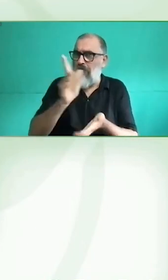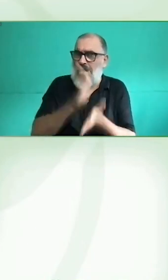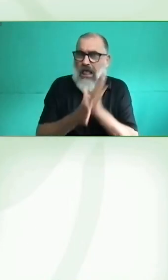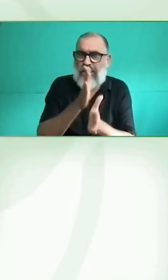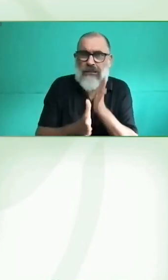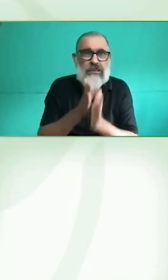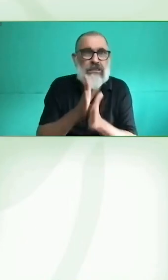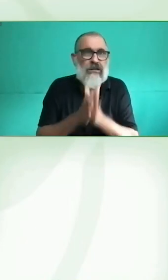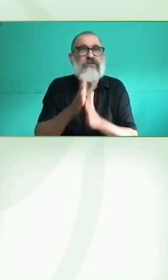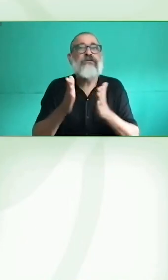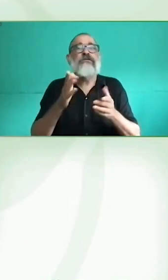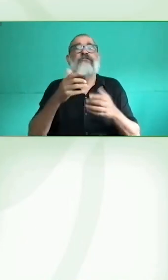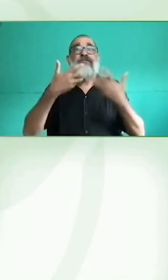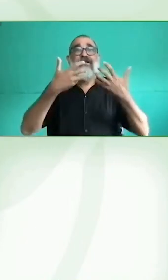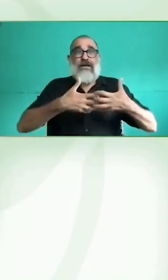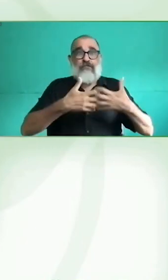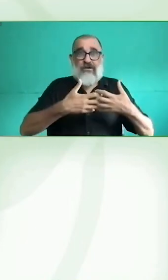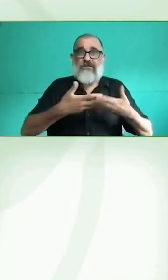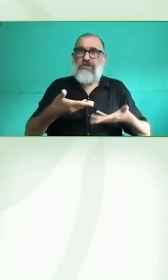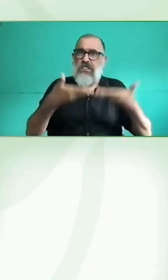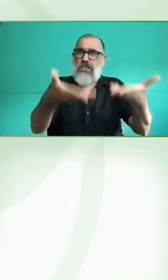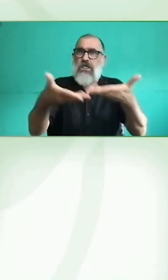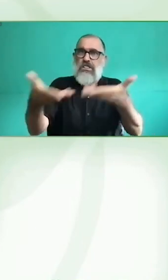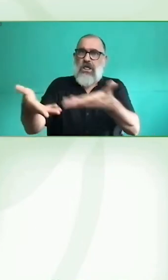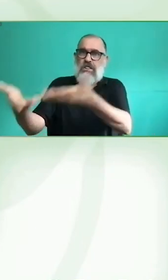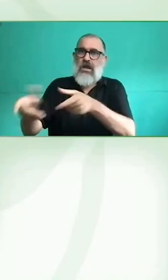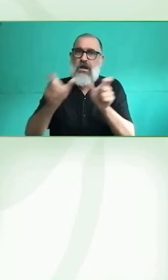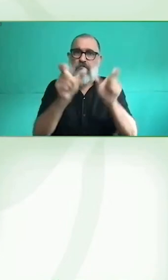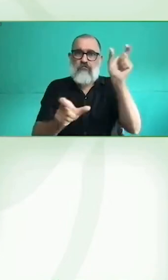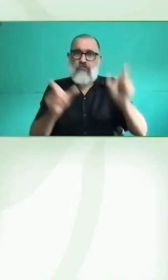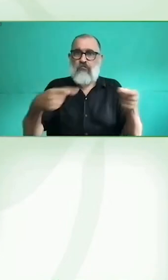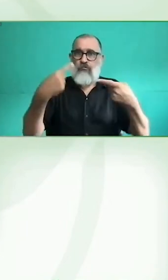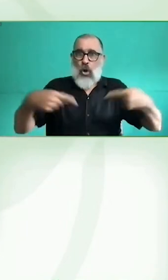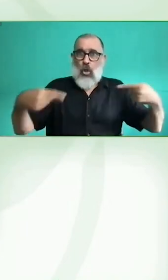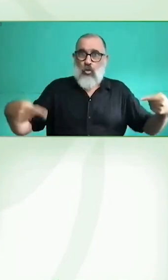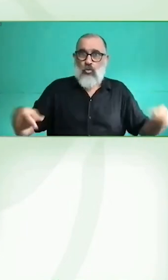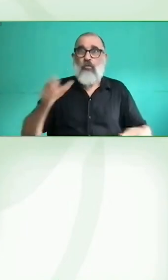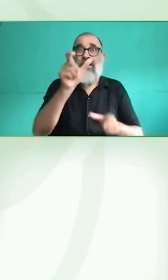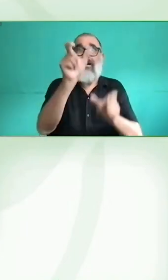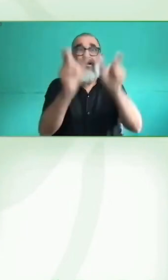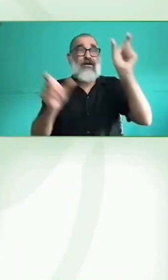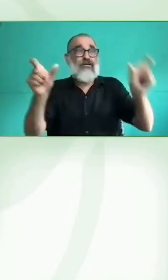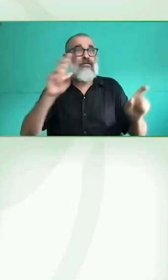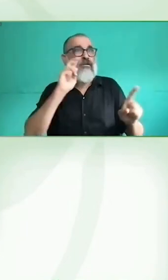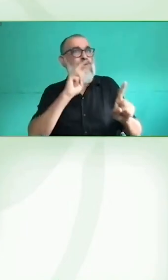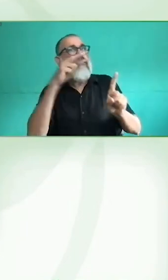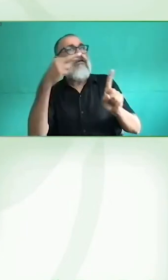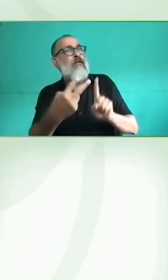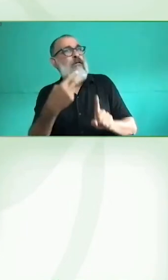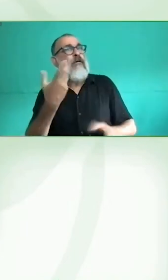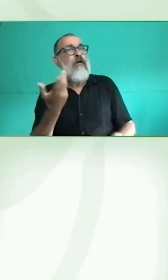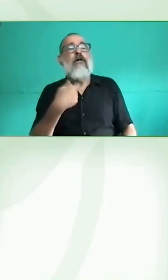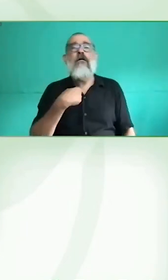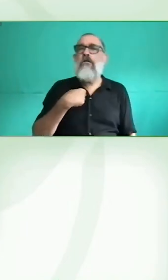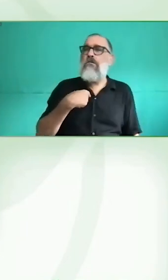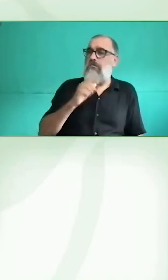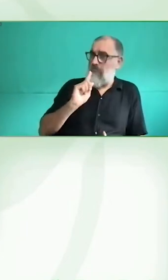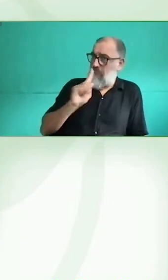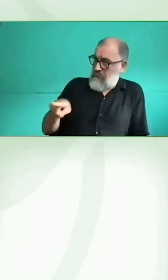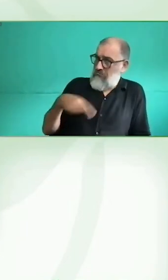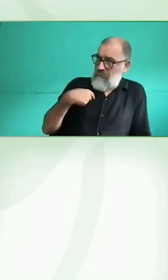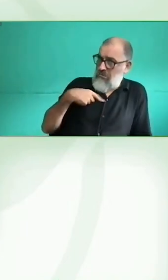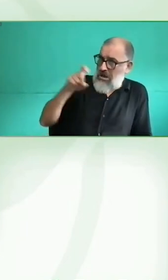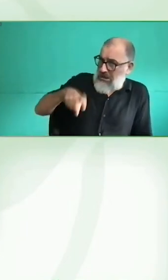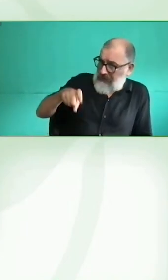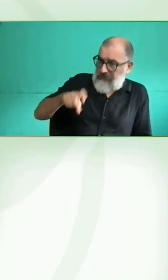vendemos nada, simplemente les ofrecemos la información porque a veces, sobre todo en determinadas regiones, es difícil incluso el acceso a la información